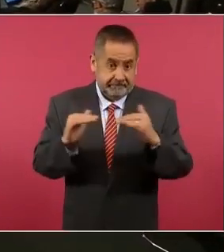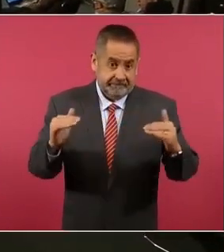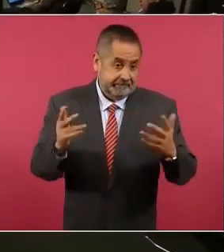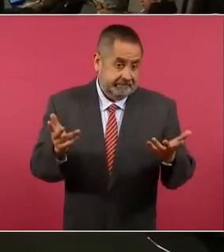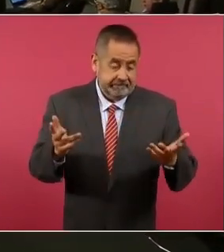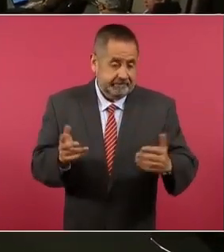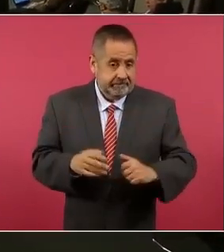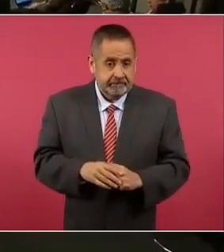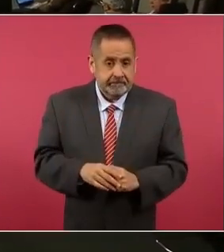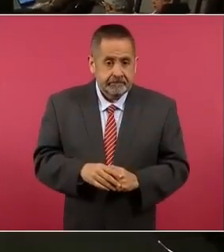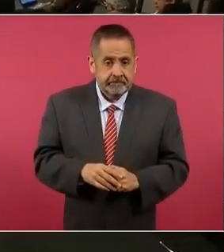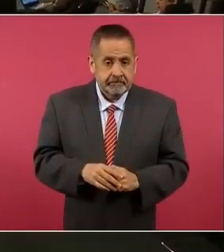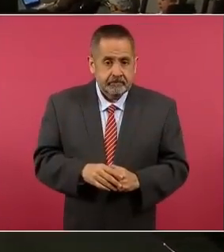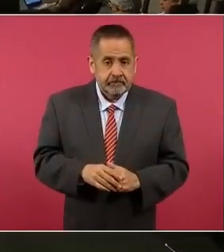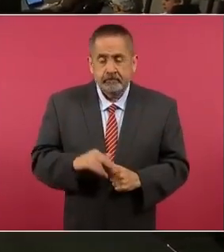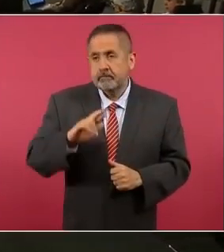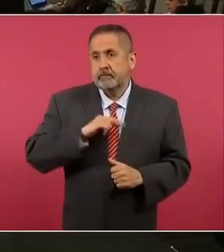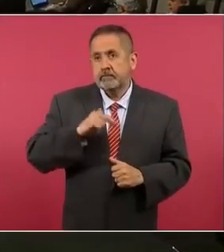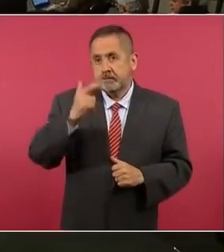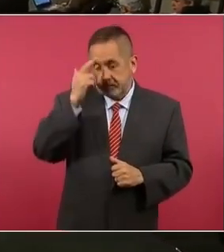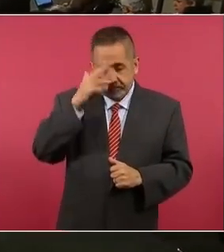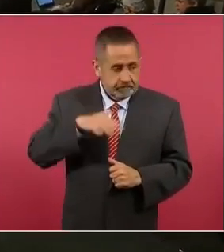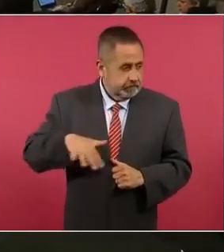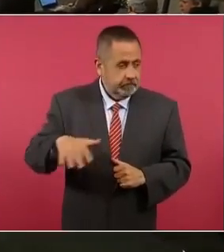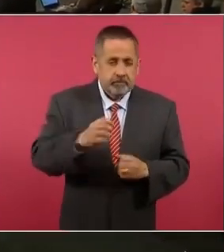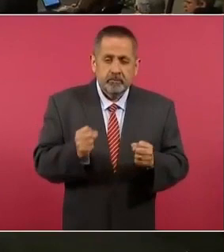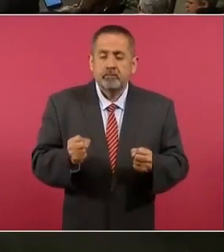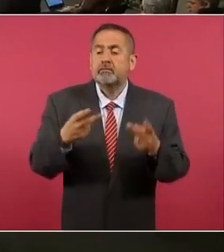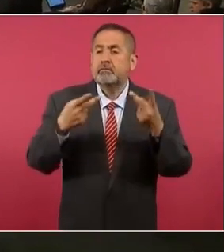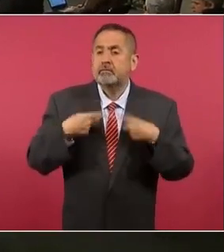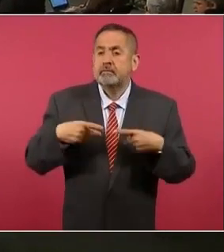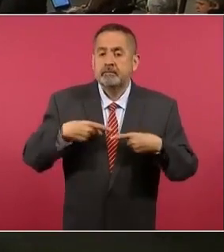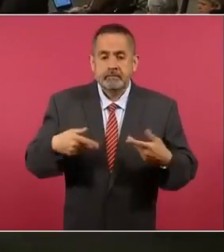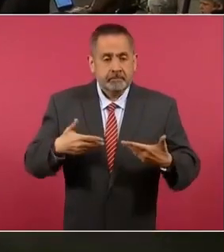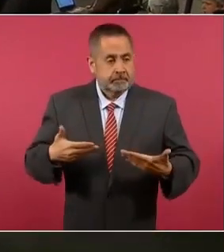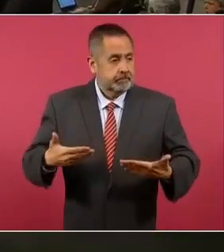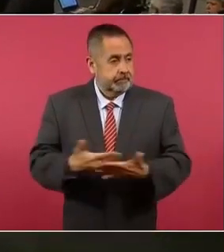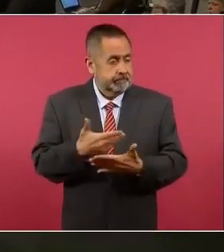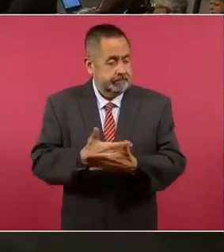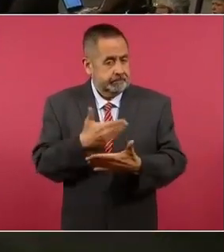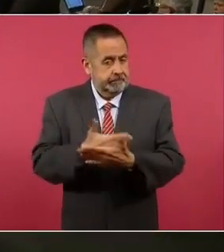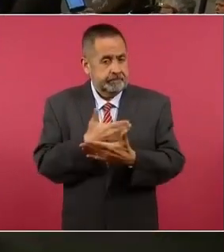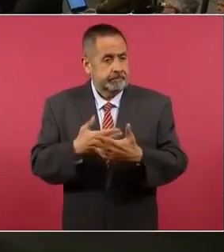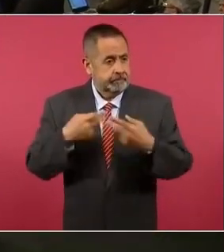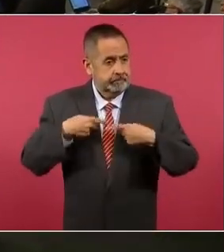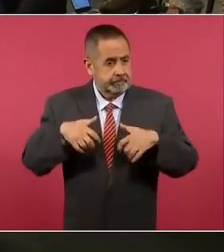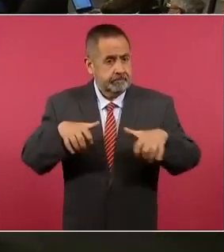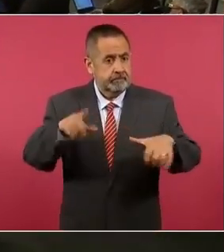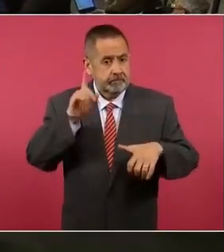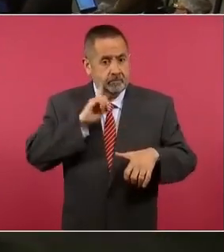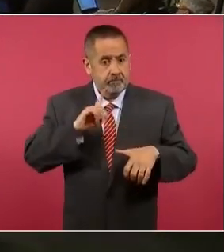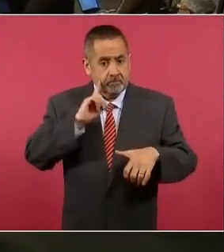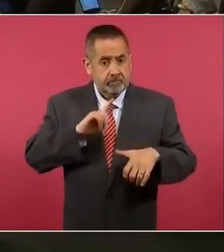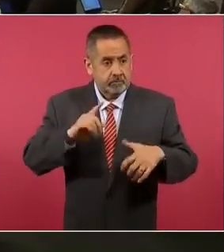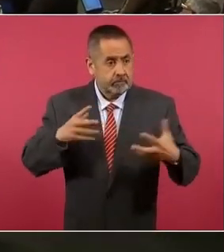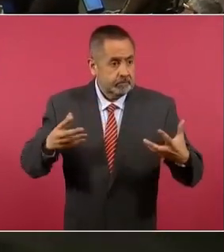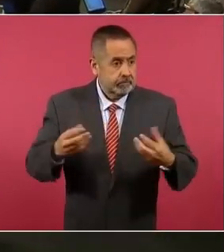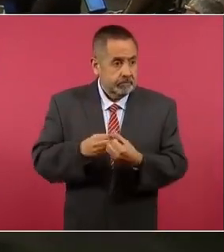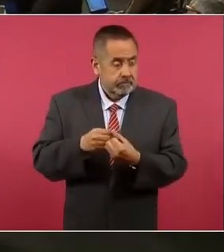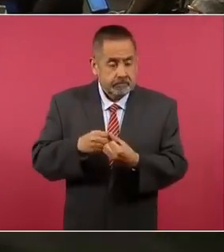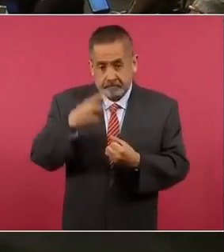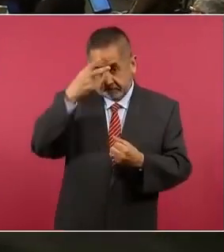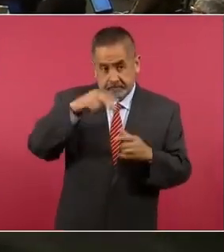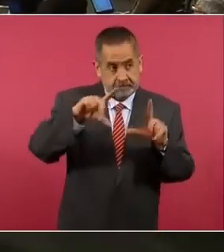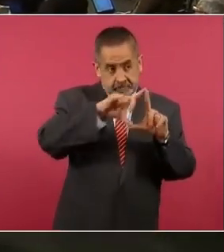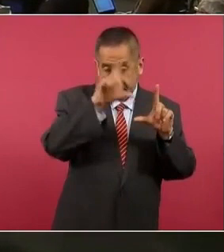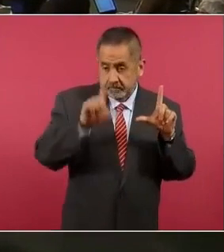Porque de acuerdo a la población en México, son más las mujeres que